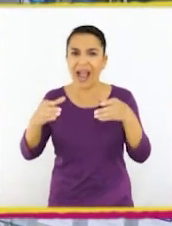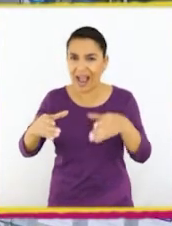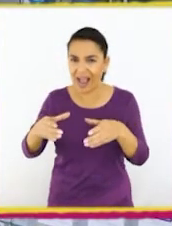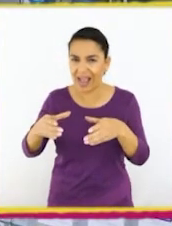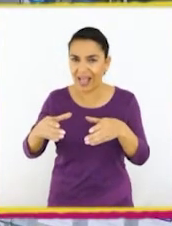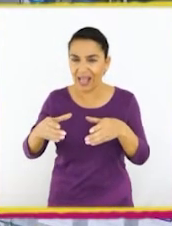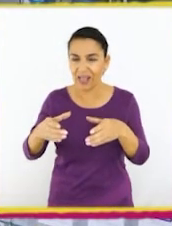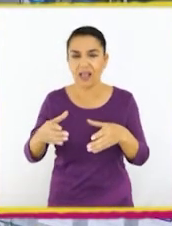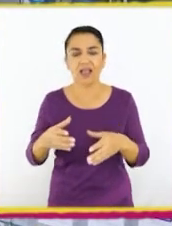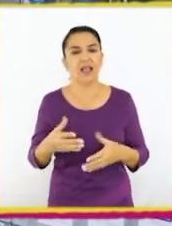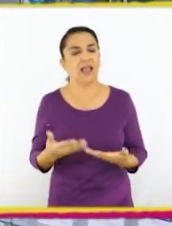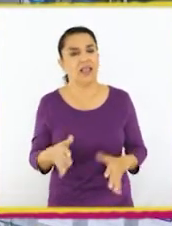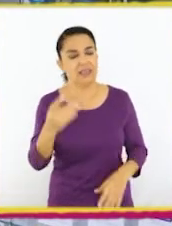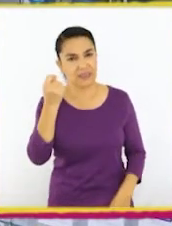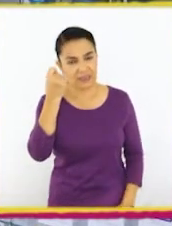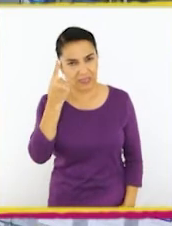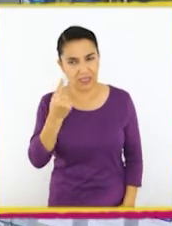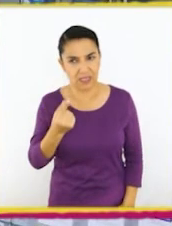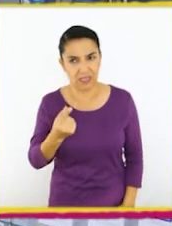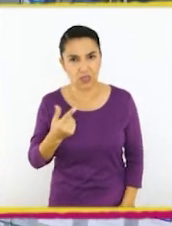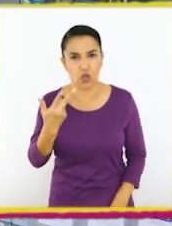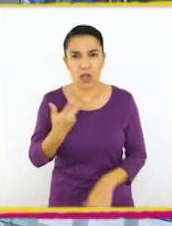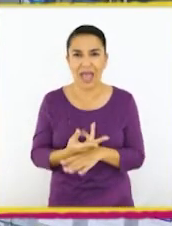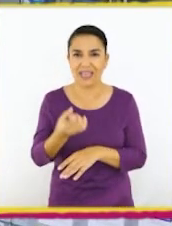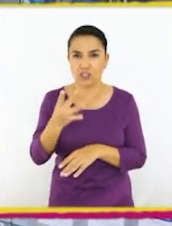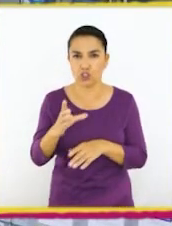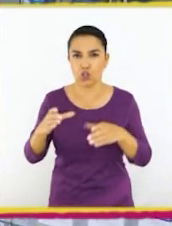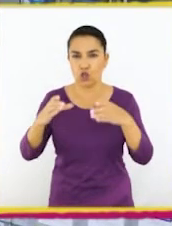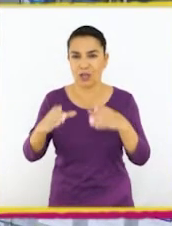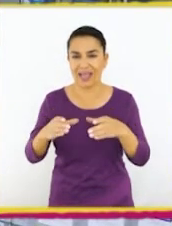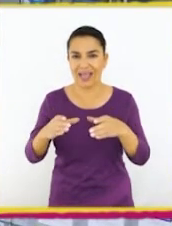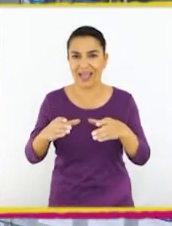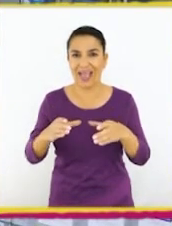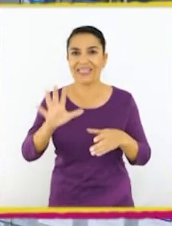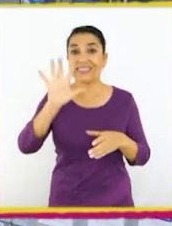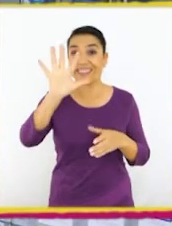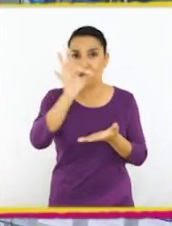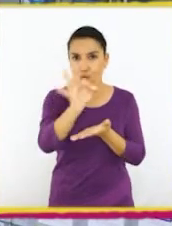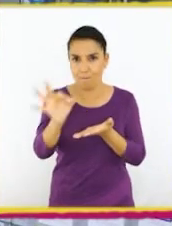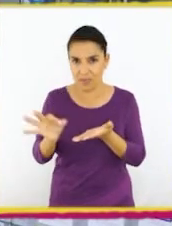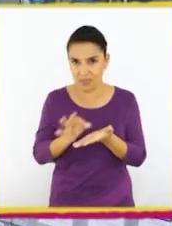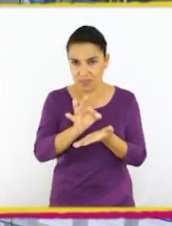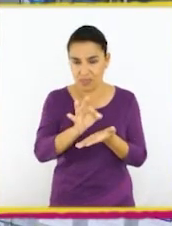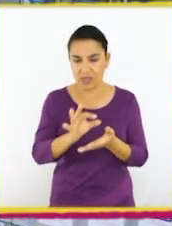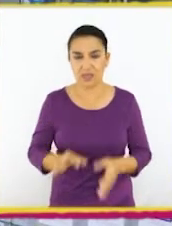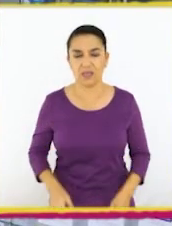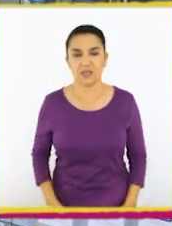Ah, entiendo. Le quedan solo cajas de cinco pastillas.